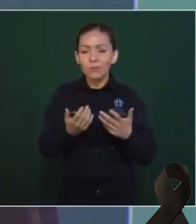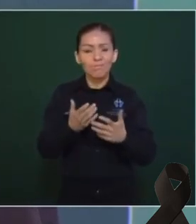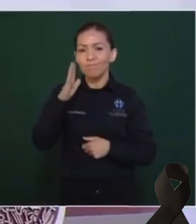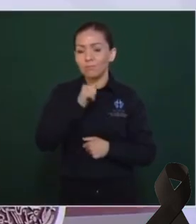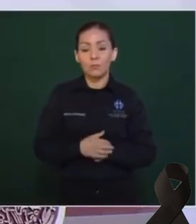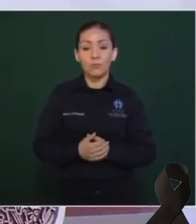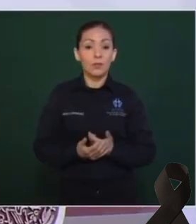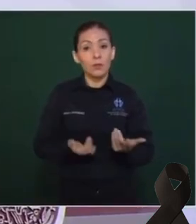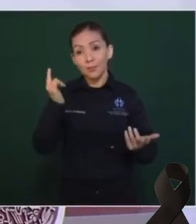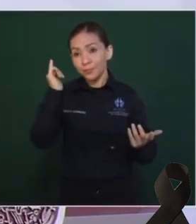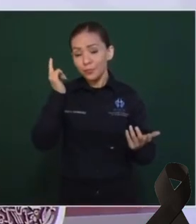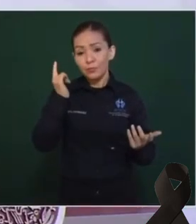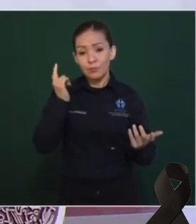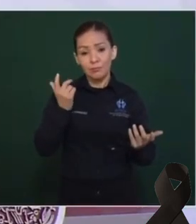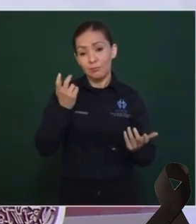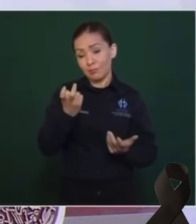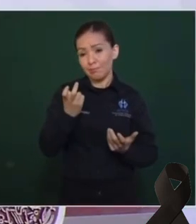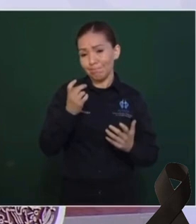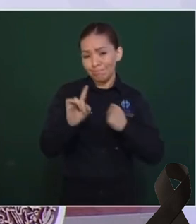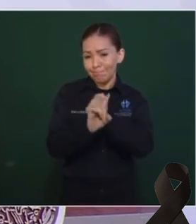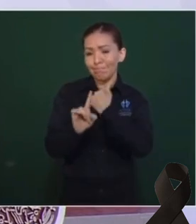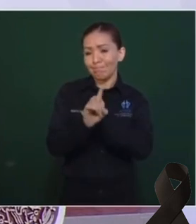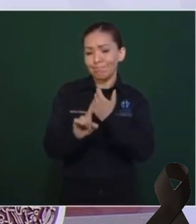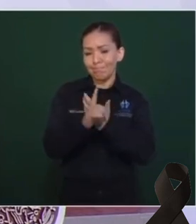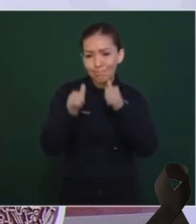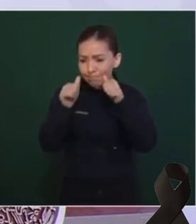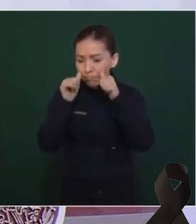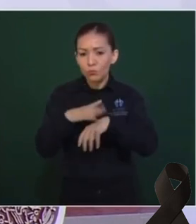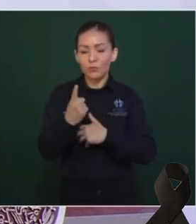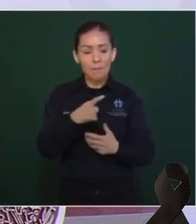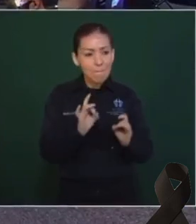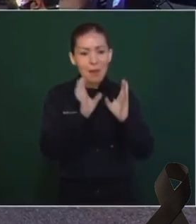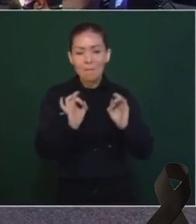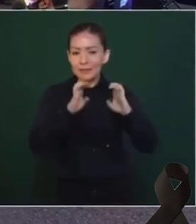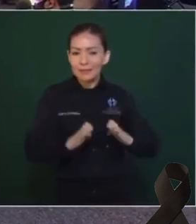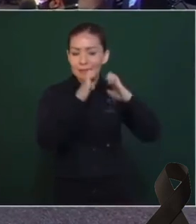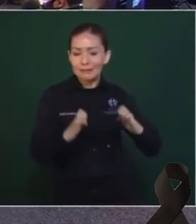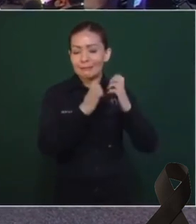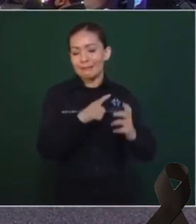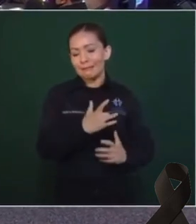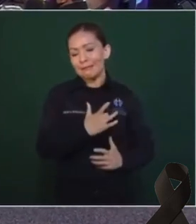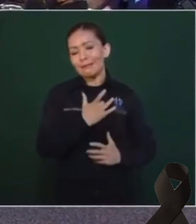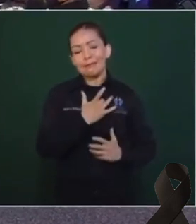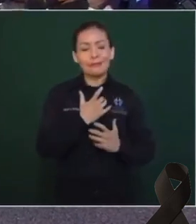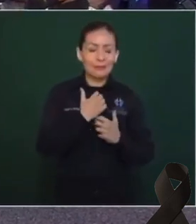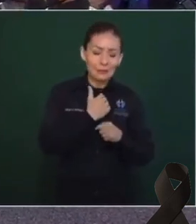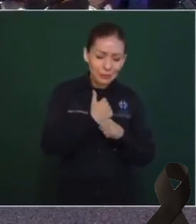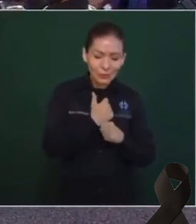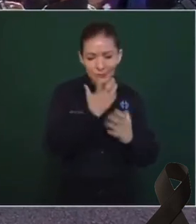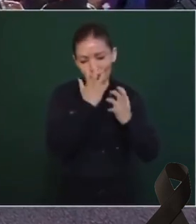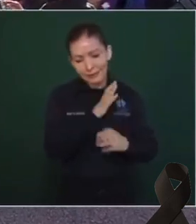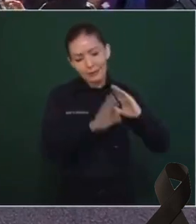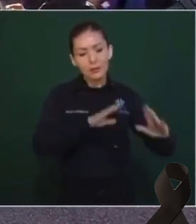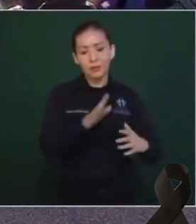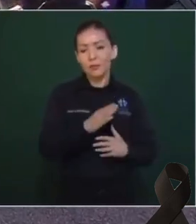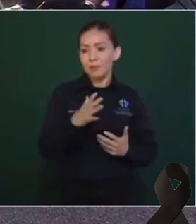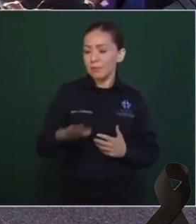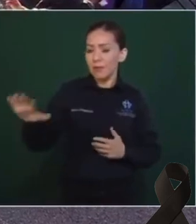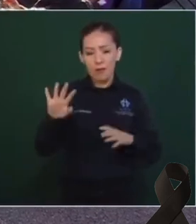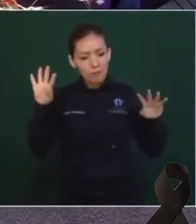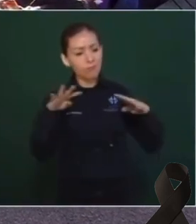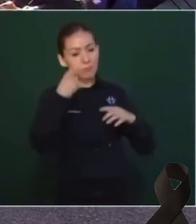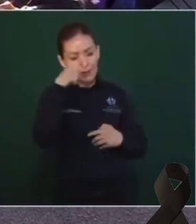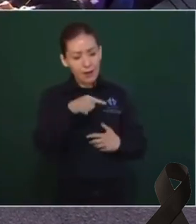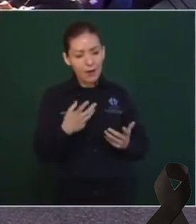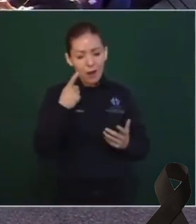Ojalá y esto, porque estas desgracias tienen que servir, este dolor para que se tome conciencia y se atienda el problema de fondo.